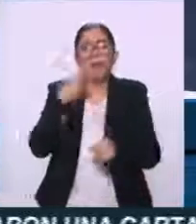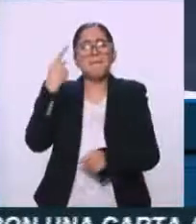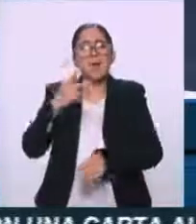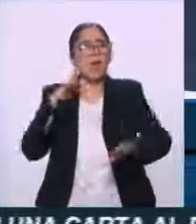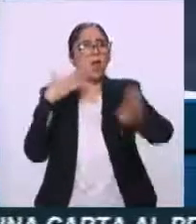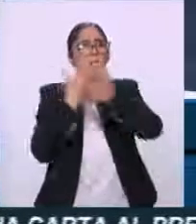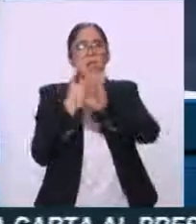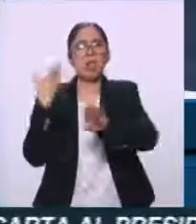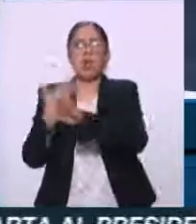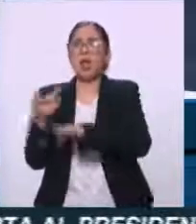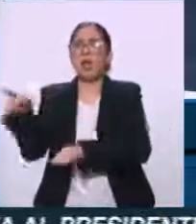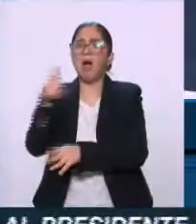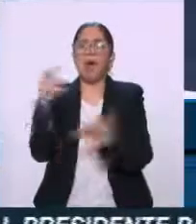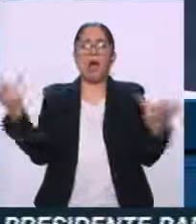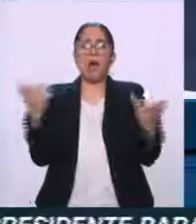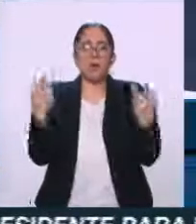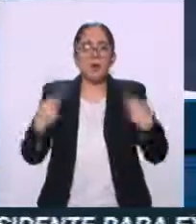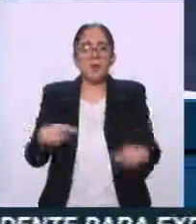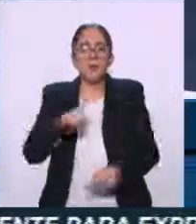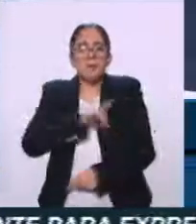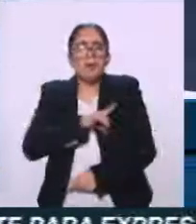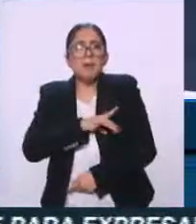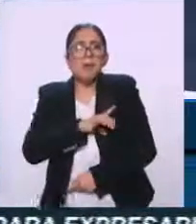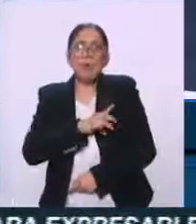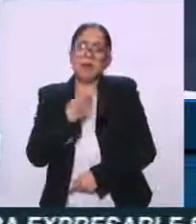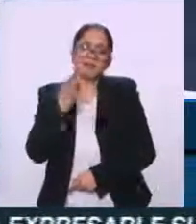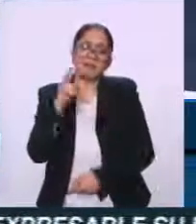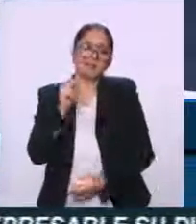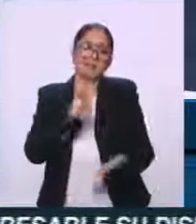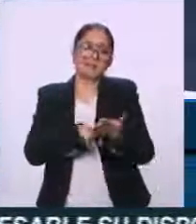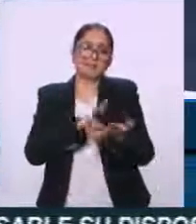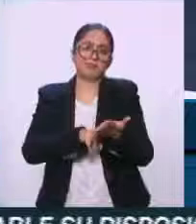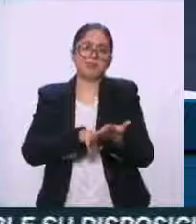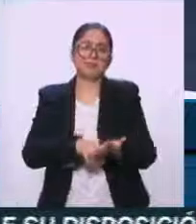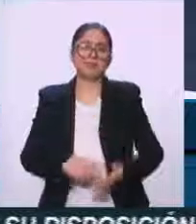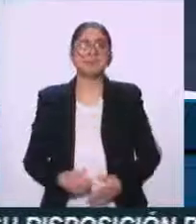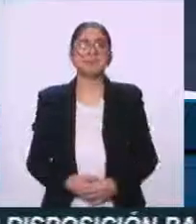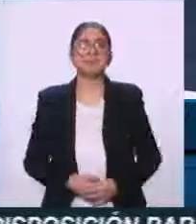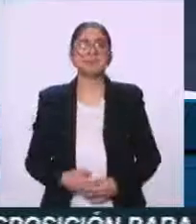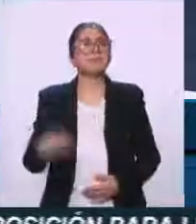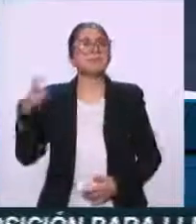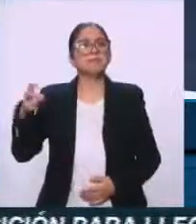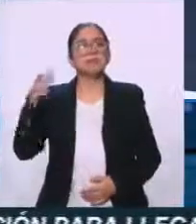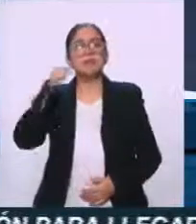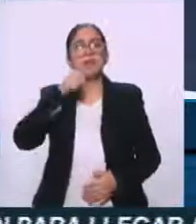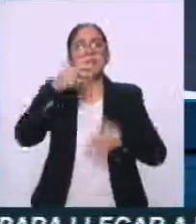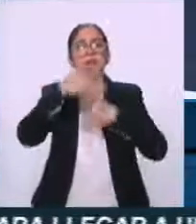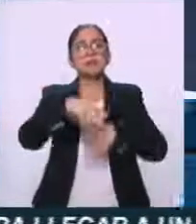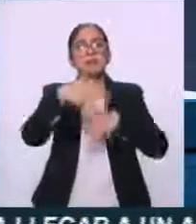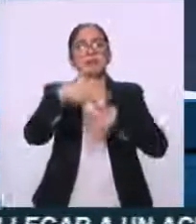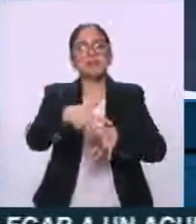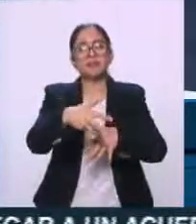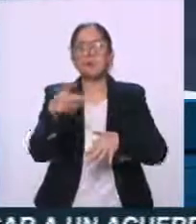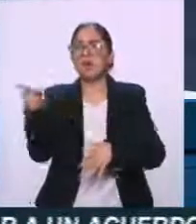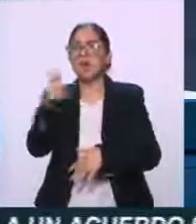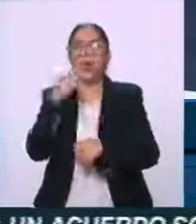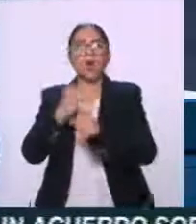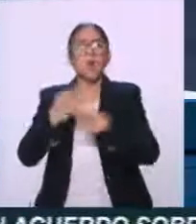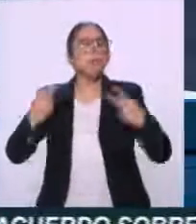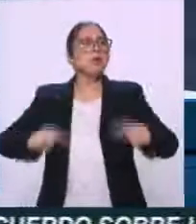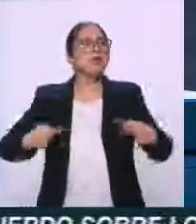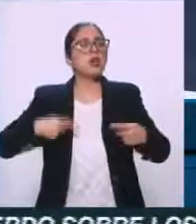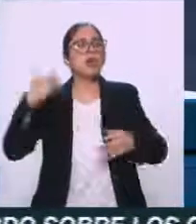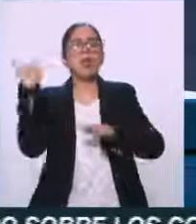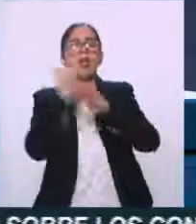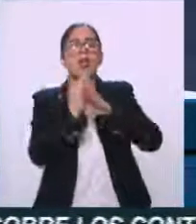generar pánico y usar los sentimientos es muy bajo. Pues parece ser que son estos que sus protestas se Es muy bajo, porque no se vale que tengamos que